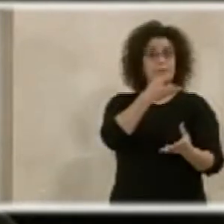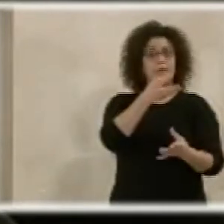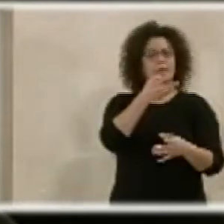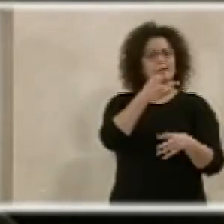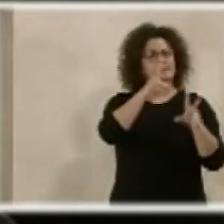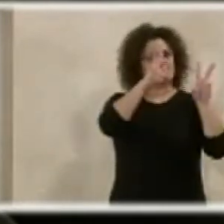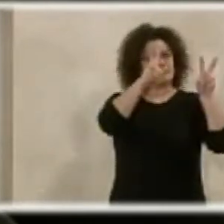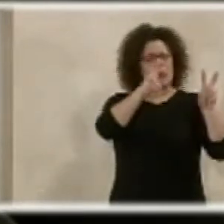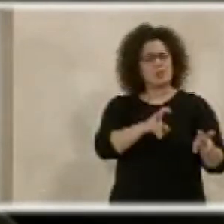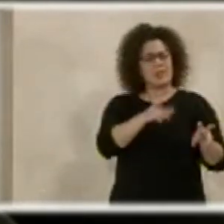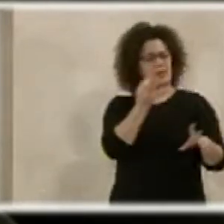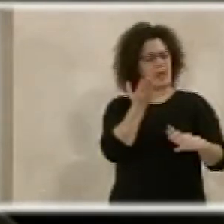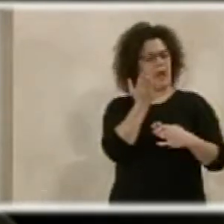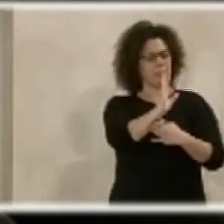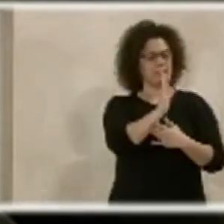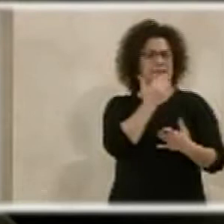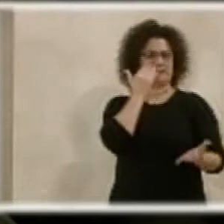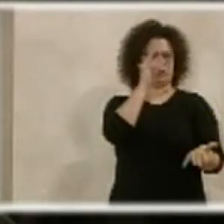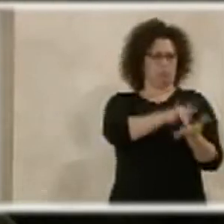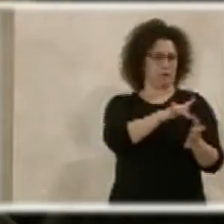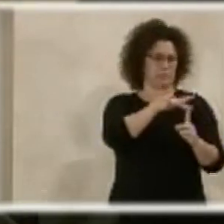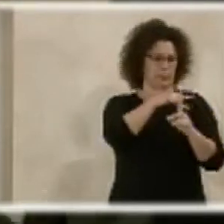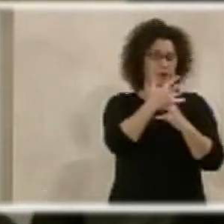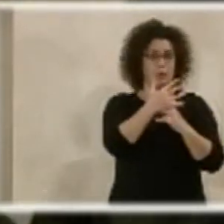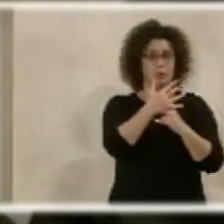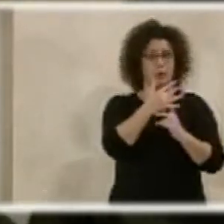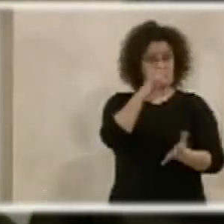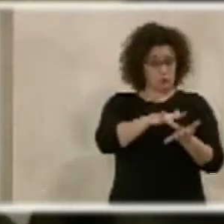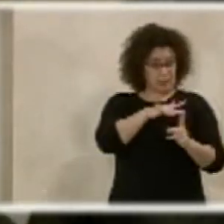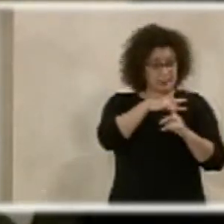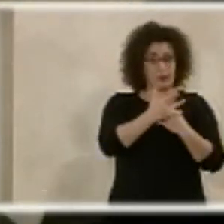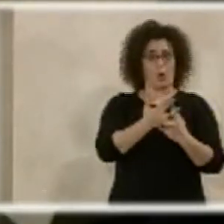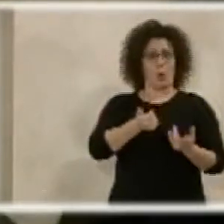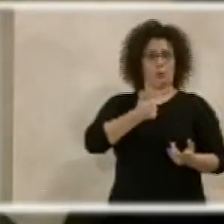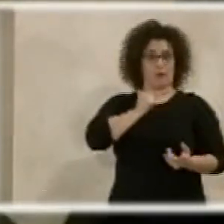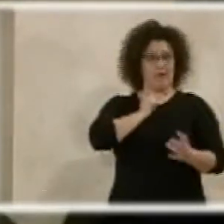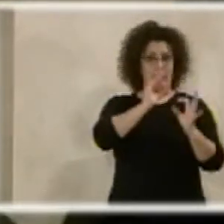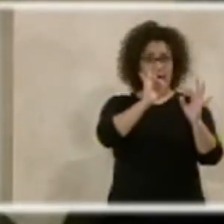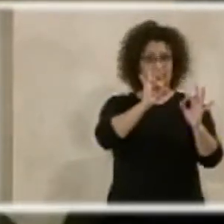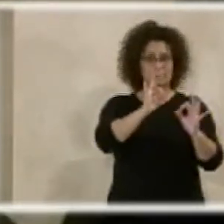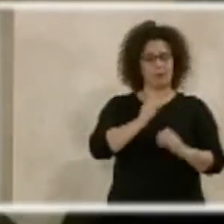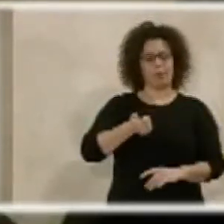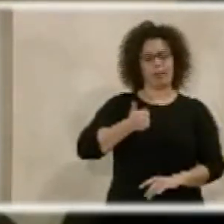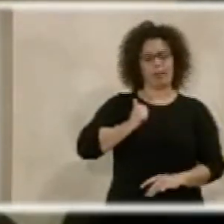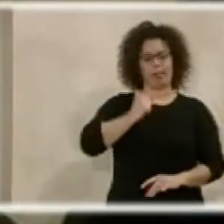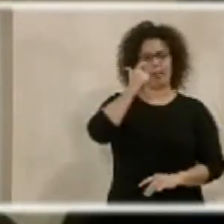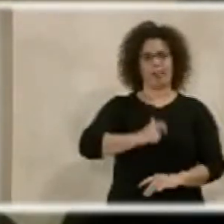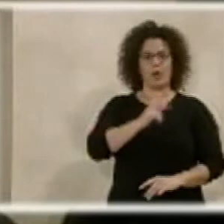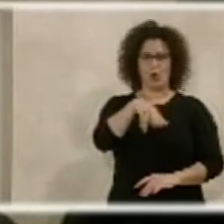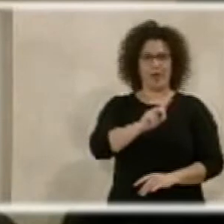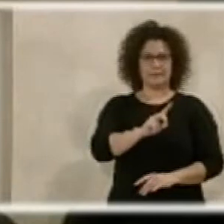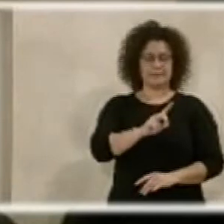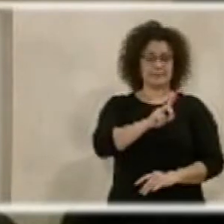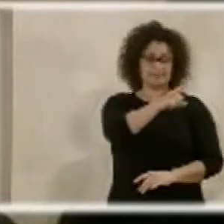cosas hay que afrontarlas cuando llega su momento. Y su momento se llama oportunidad, no es oportunismo. Usted no